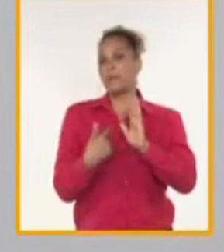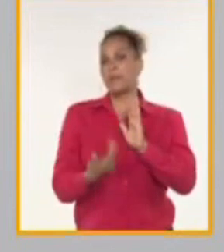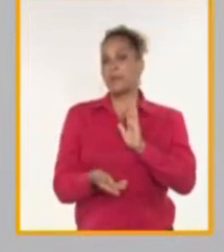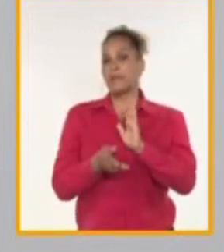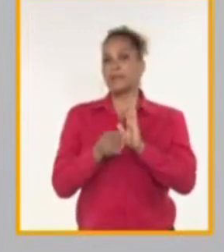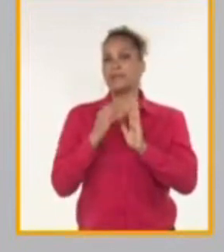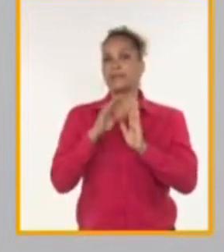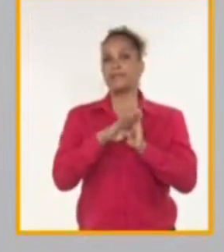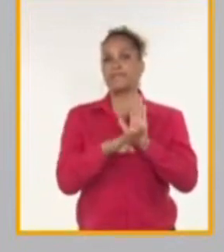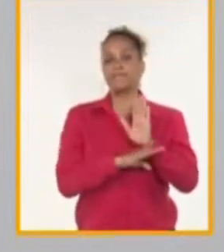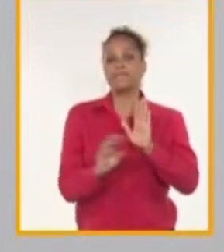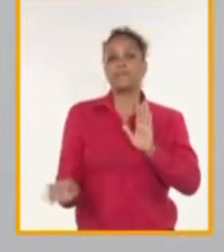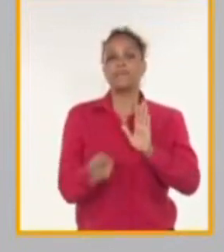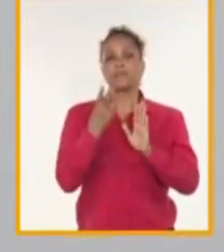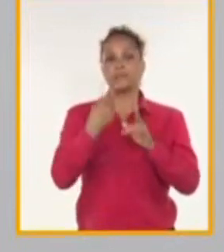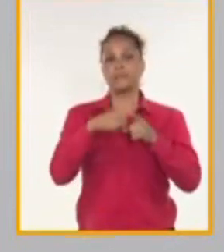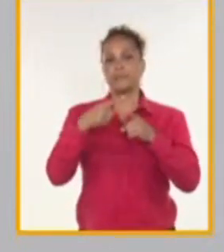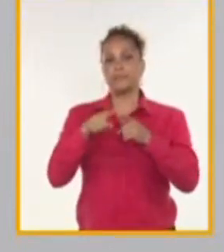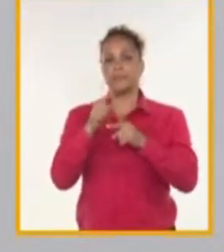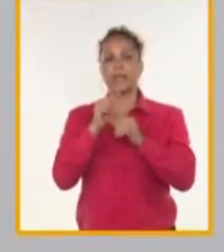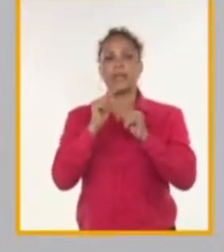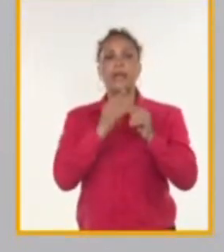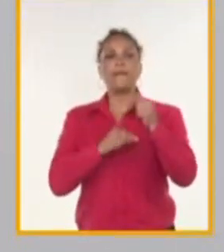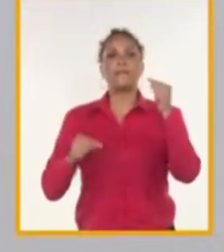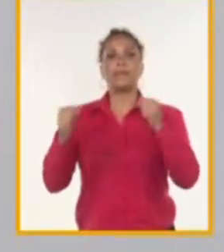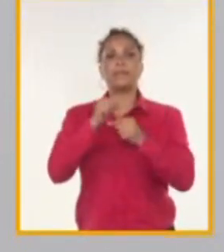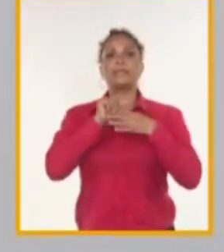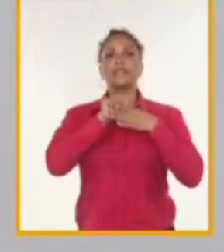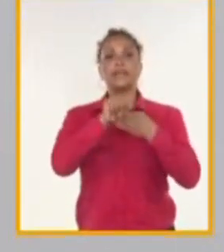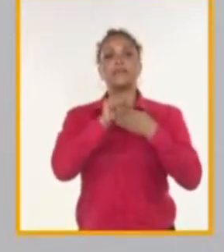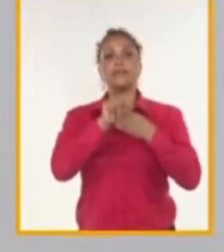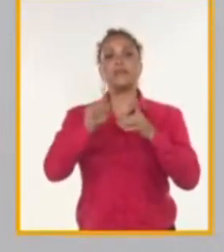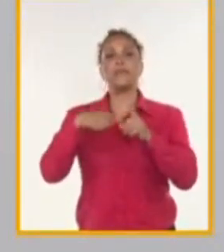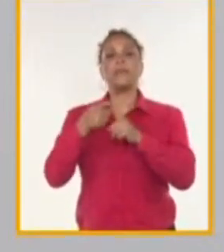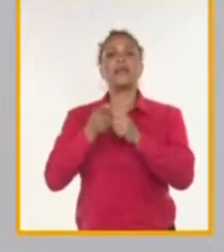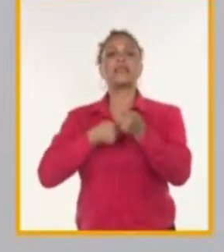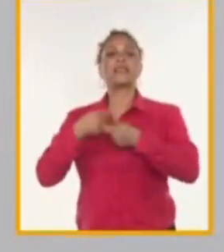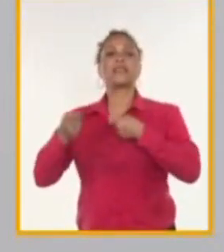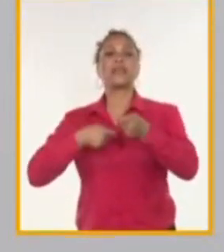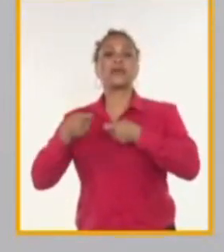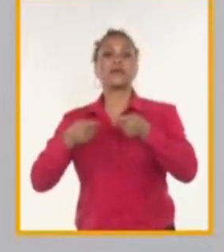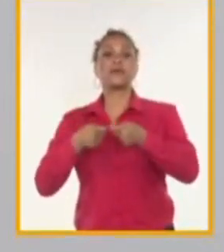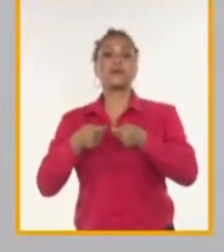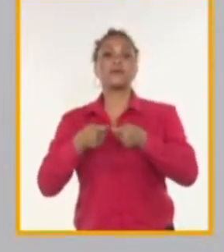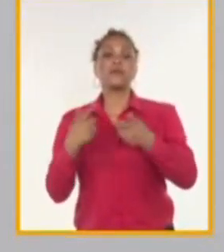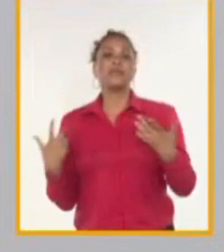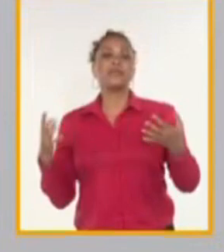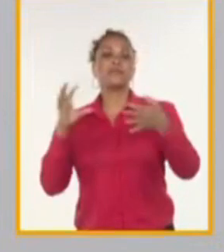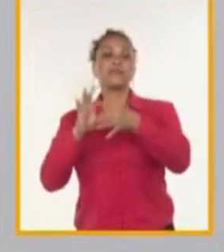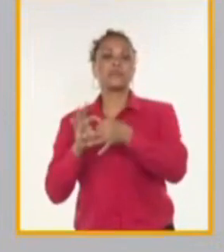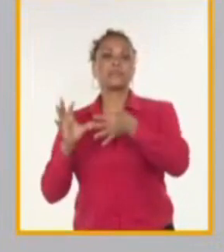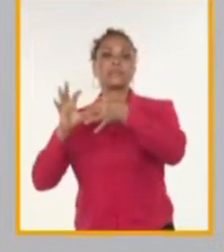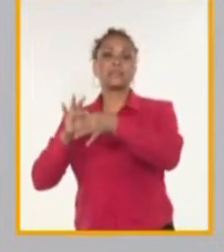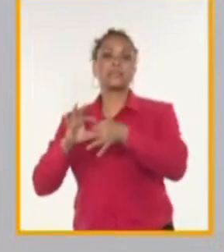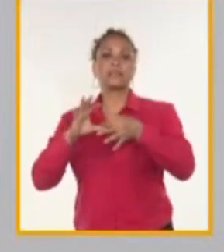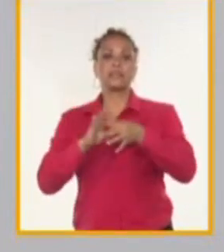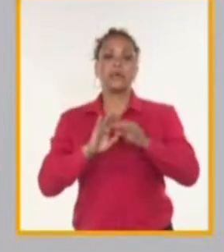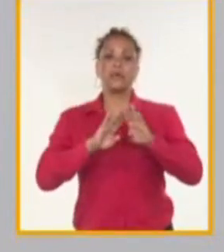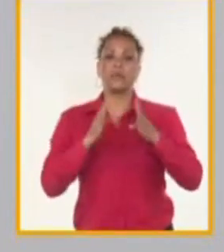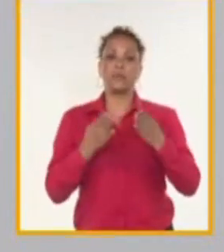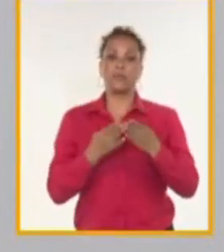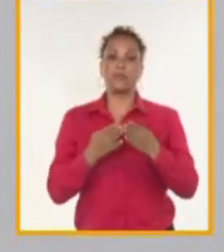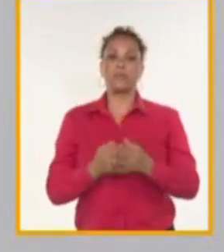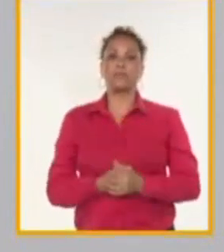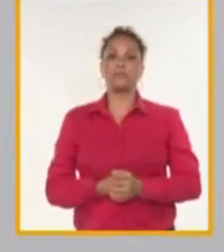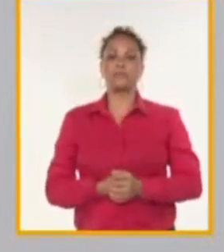ejes estratégicos fundamentales, infraestructuras, servicios y los negocios, y se concatenan unos con otros. Yo creo